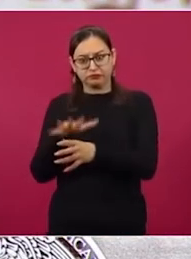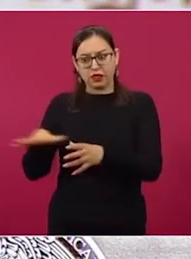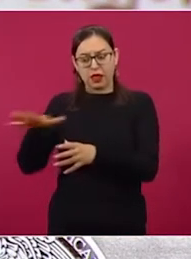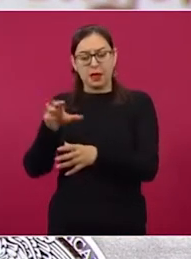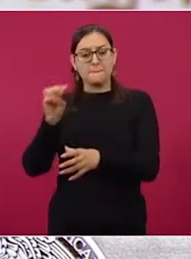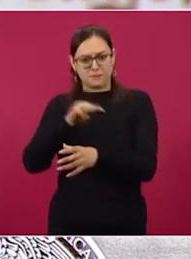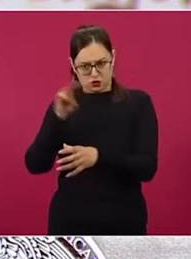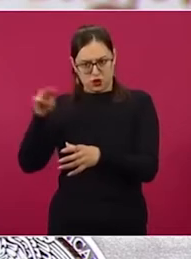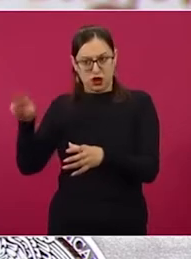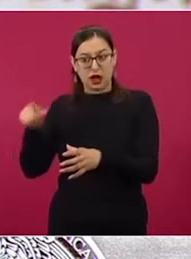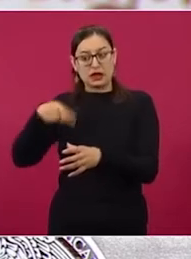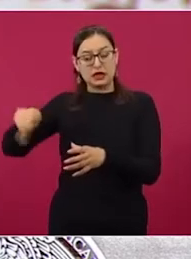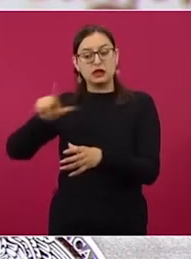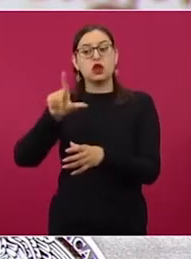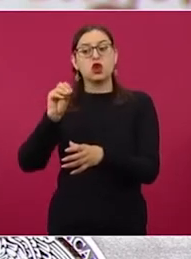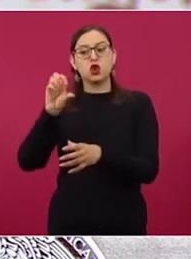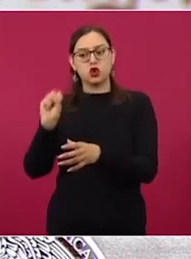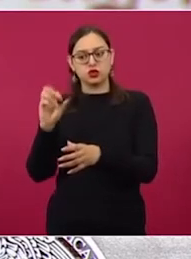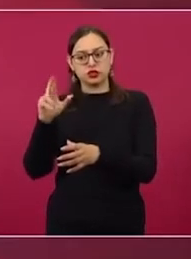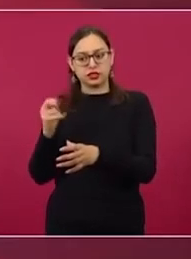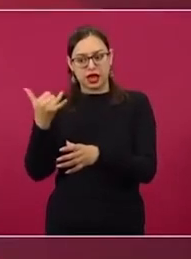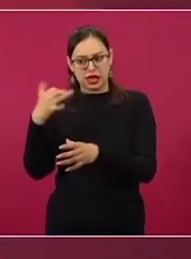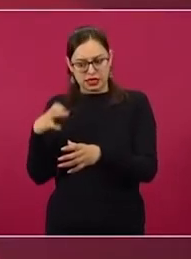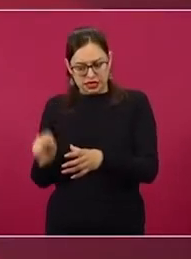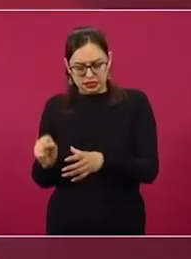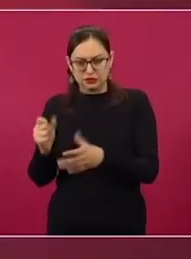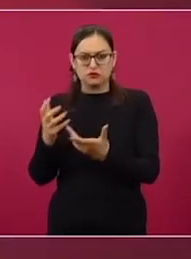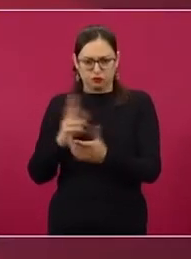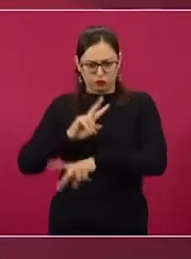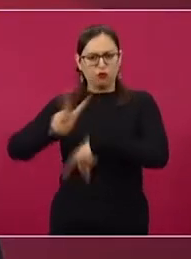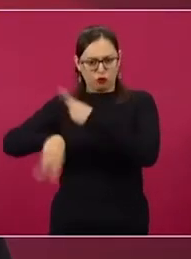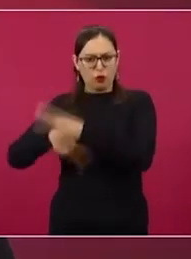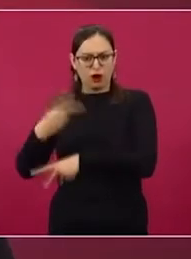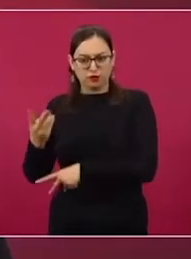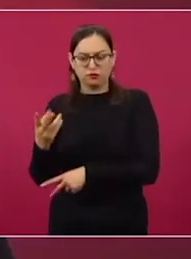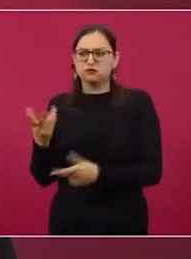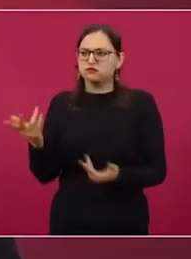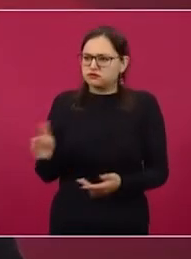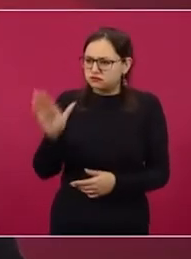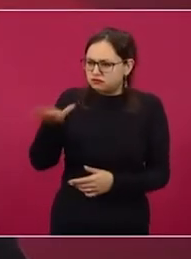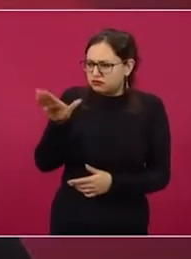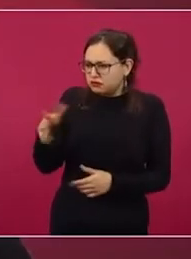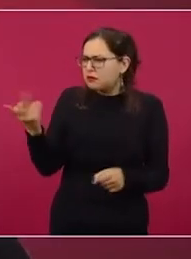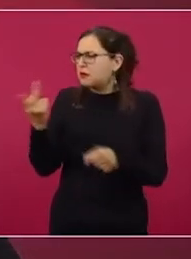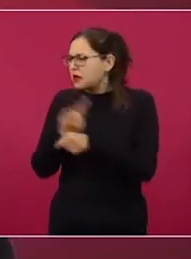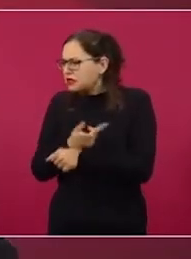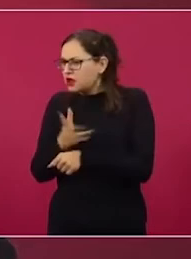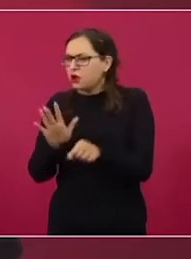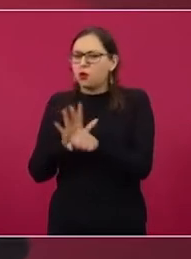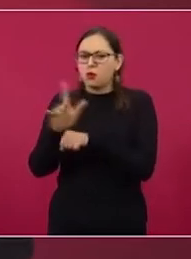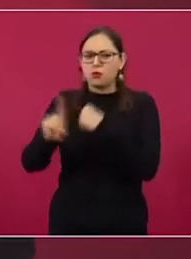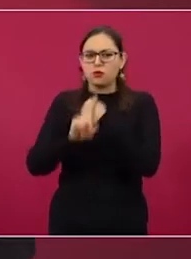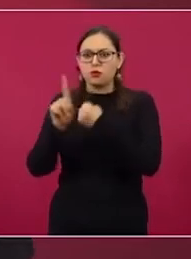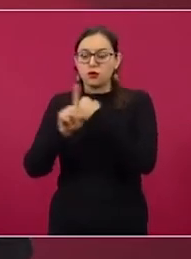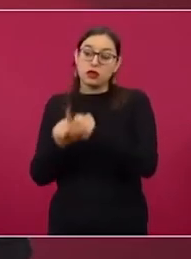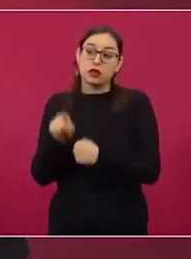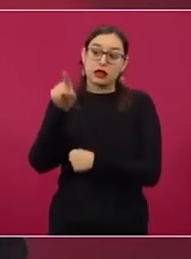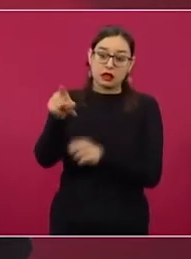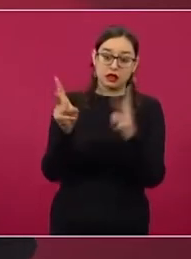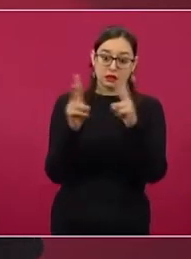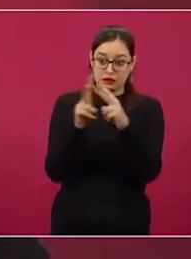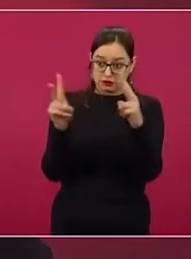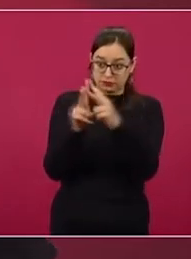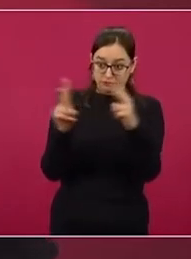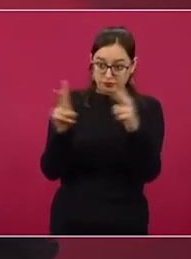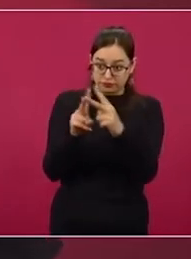los Reyes, Michoacán, para investigar una denuncia ciudadana. Ahí se cruzaron con una camioneta tipo pick